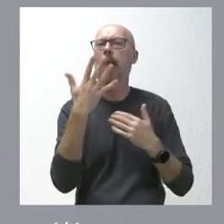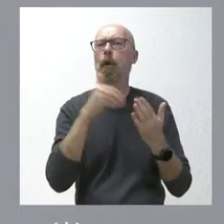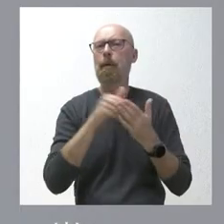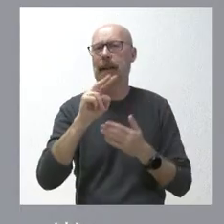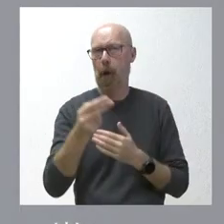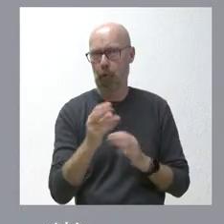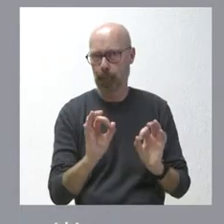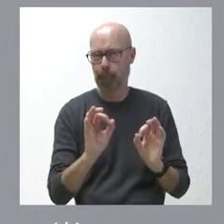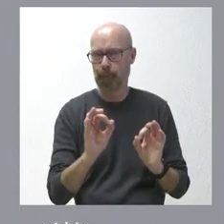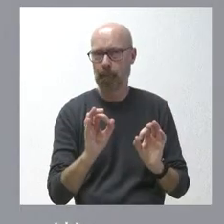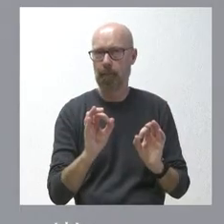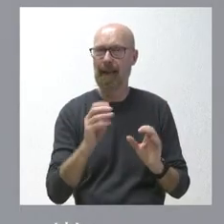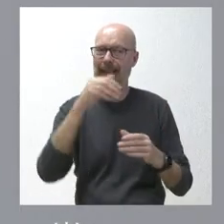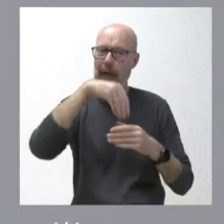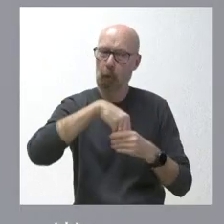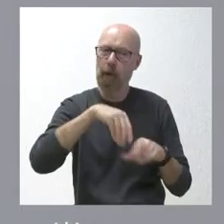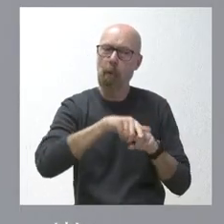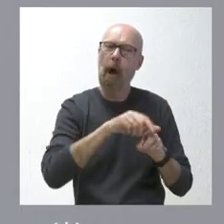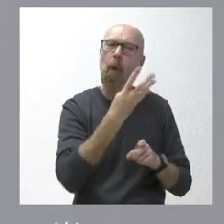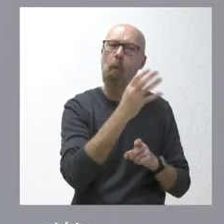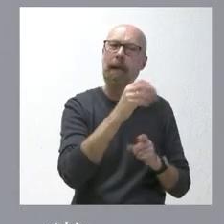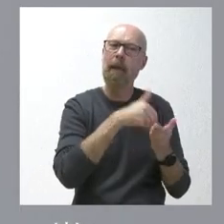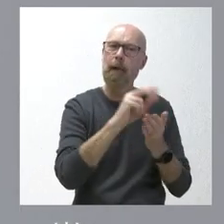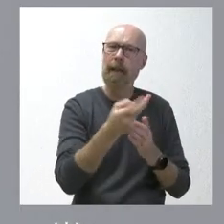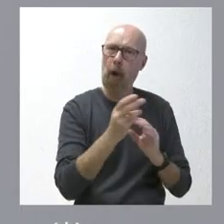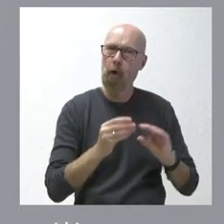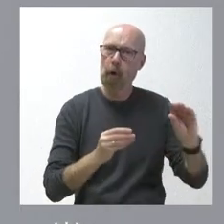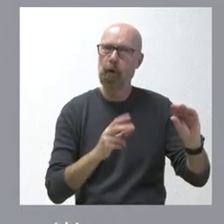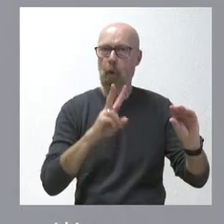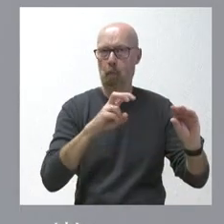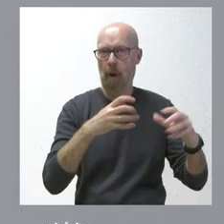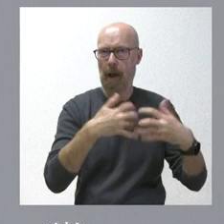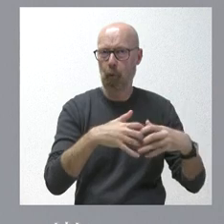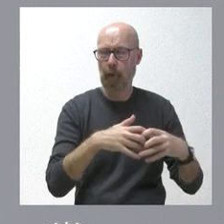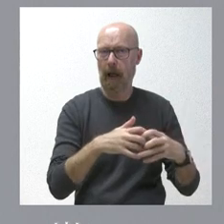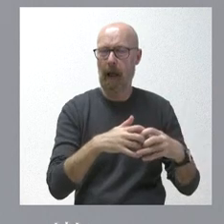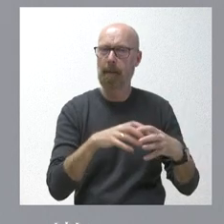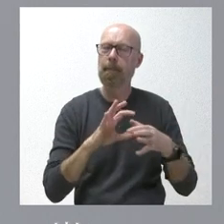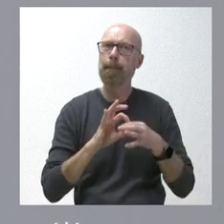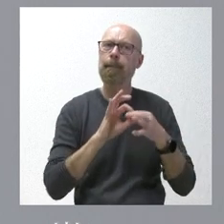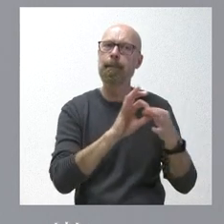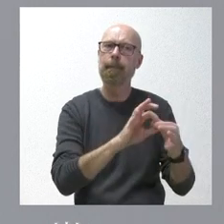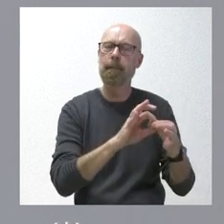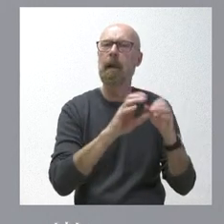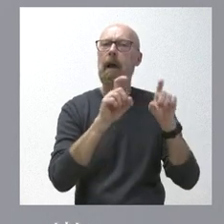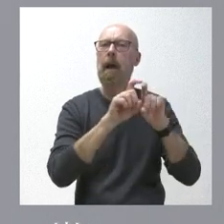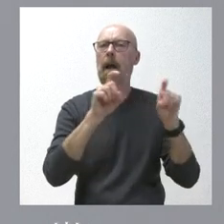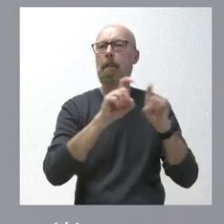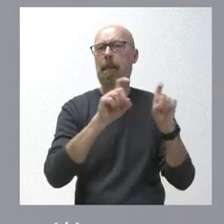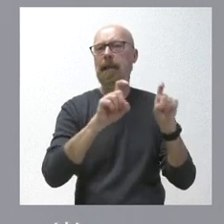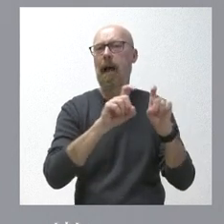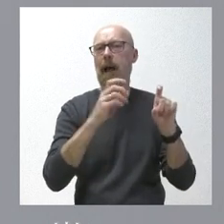que incluye 40 millones de euros de una nueva industria vinculada a una empresa ya